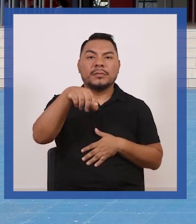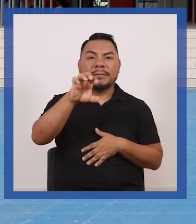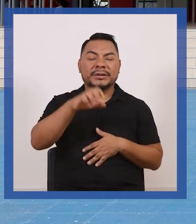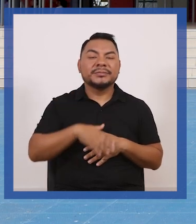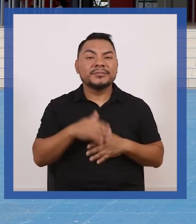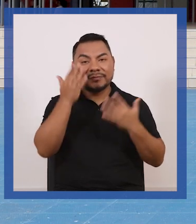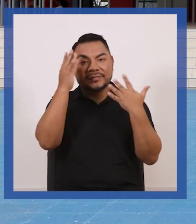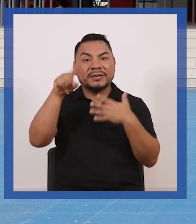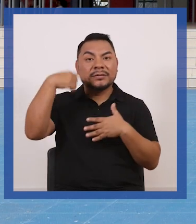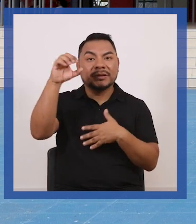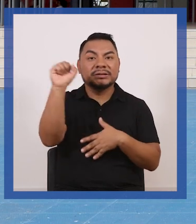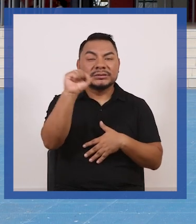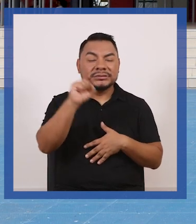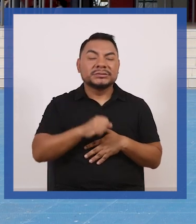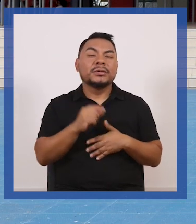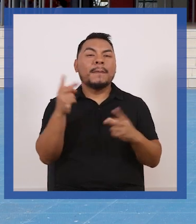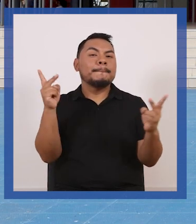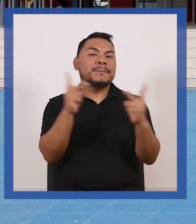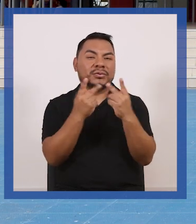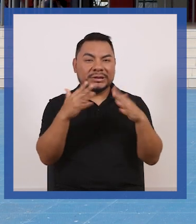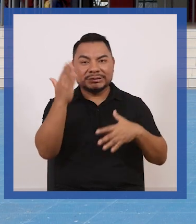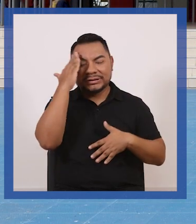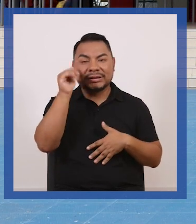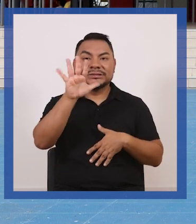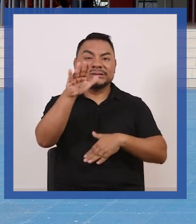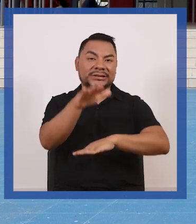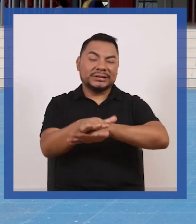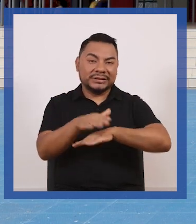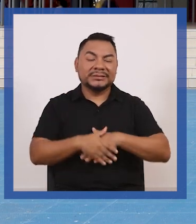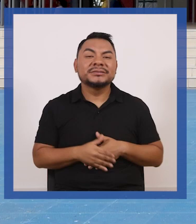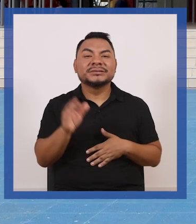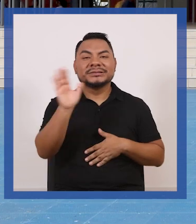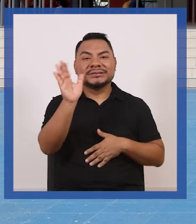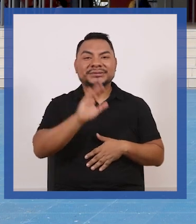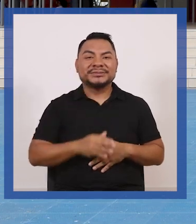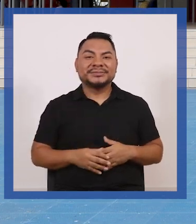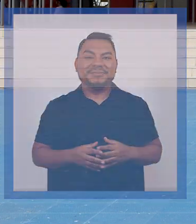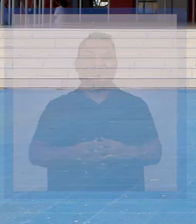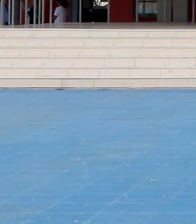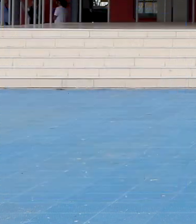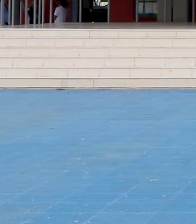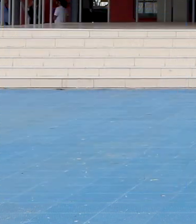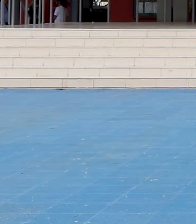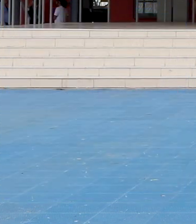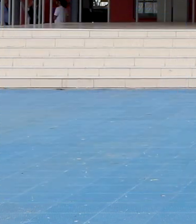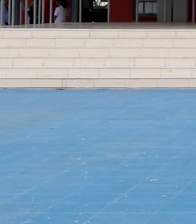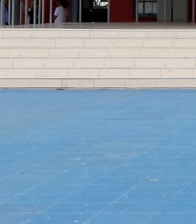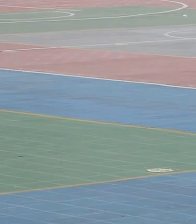.pe nos espero el próximo sábado puntuales ya lo saben a las 5 de la tarde chao chao chao